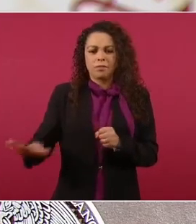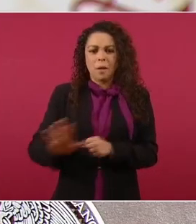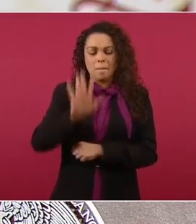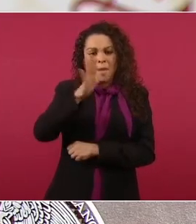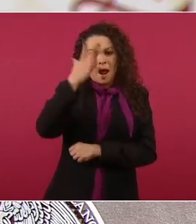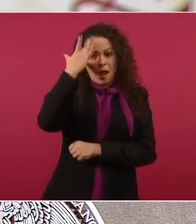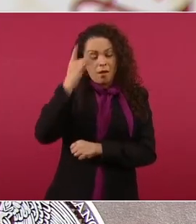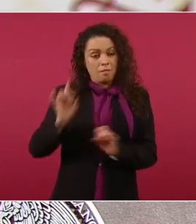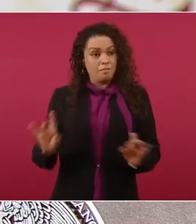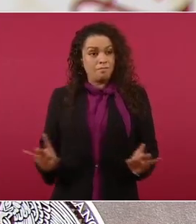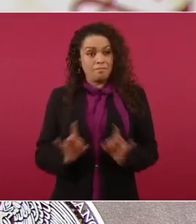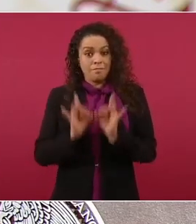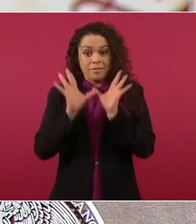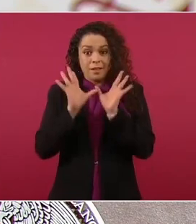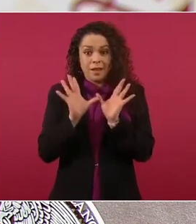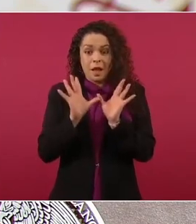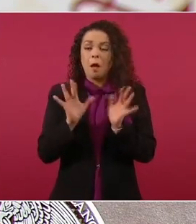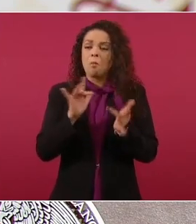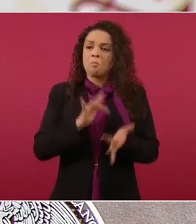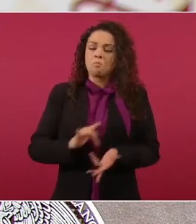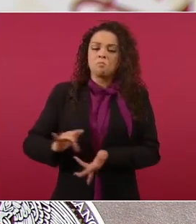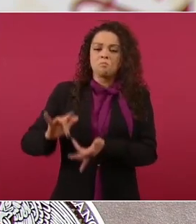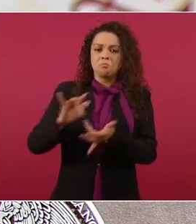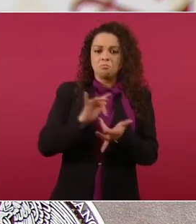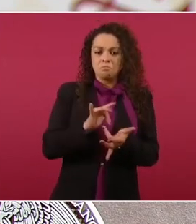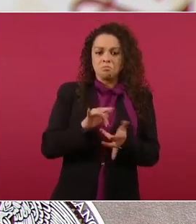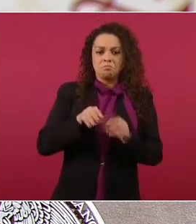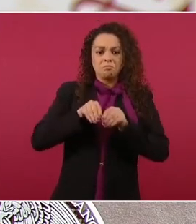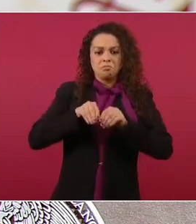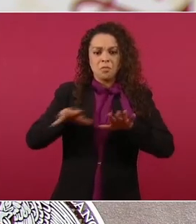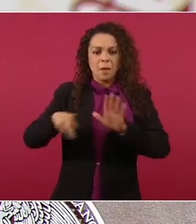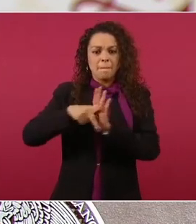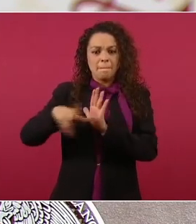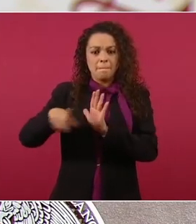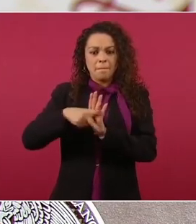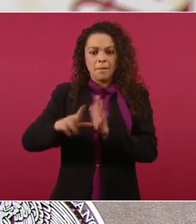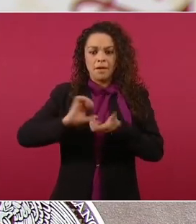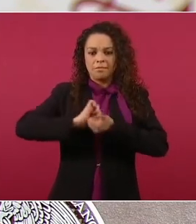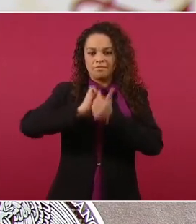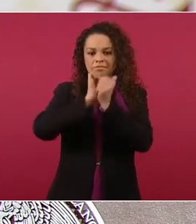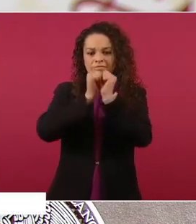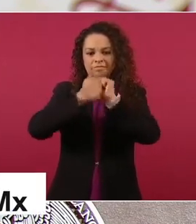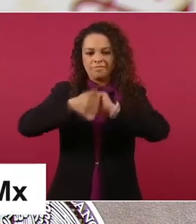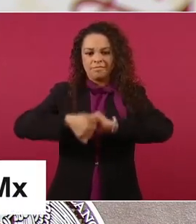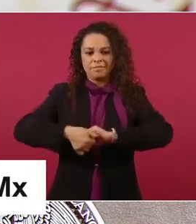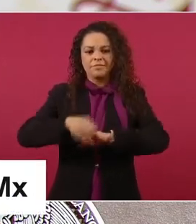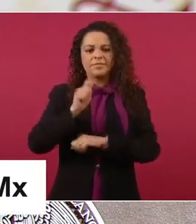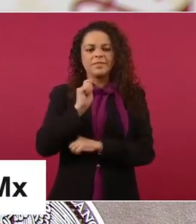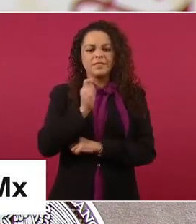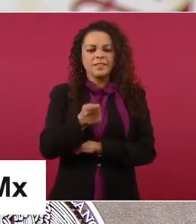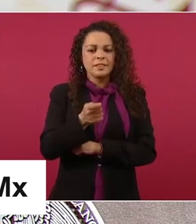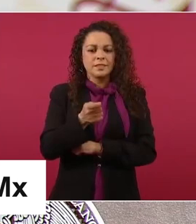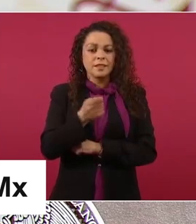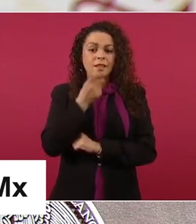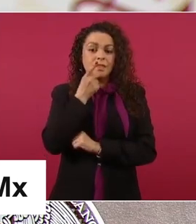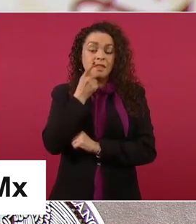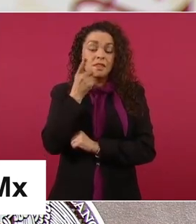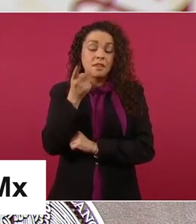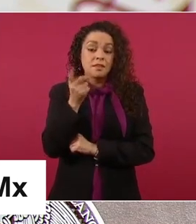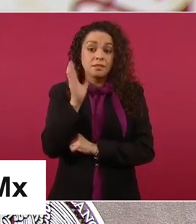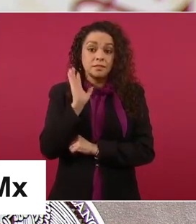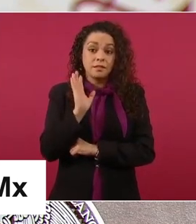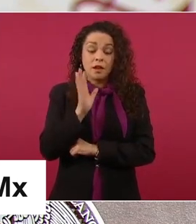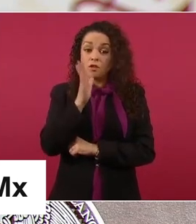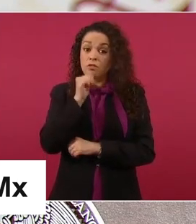magia, redes y medios la convirtieron en supuestamente un hecho